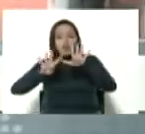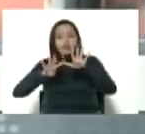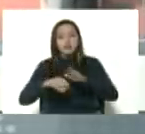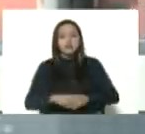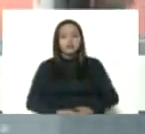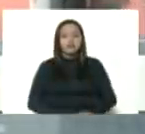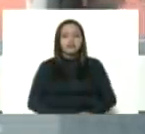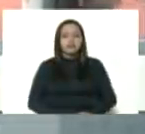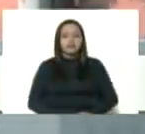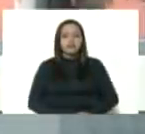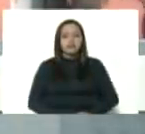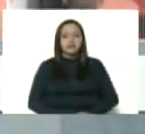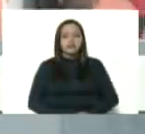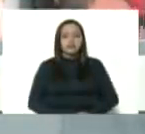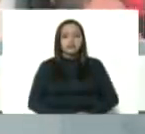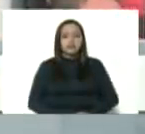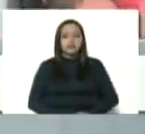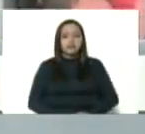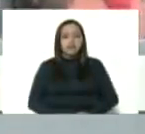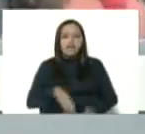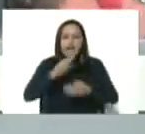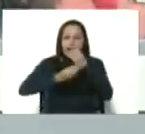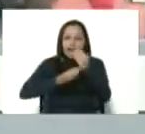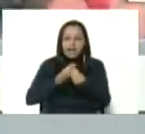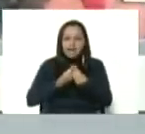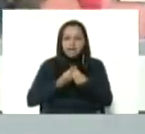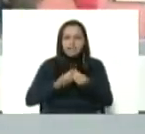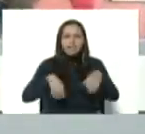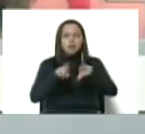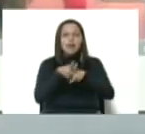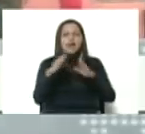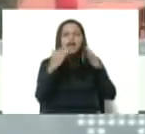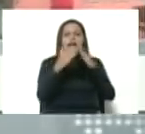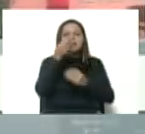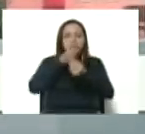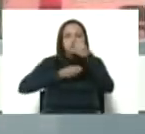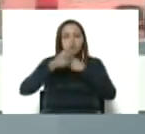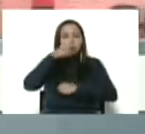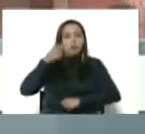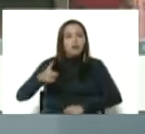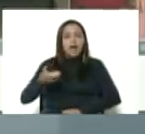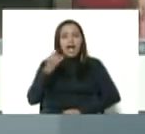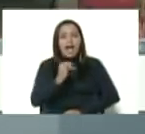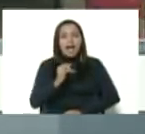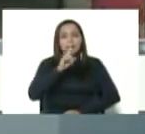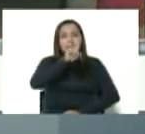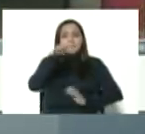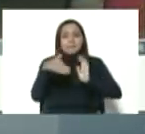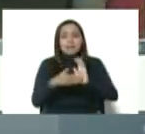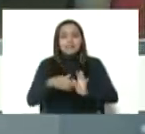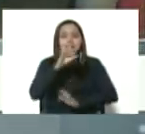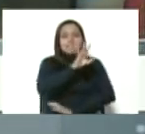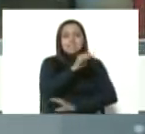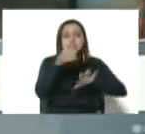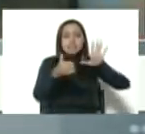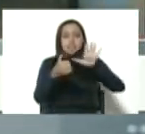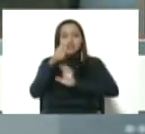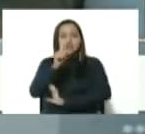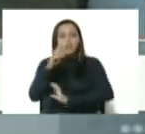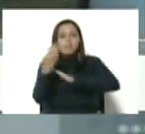sean casas de alimentación del pueblo. Así que estaríamos llegando a 1.361